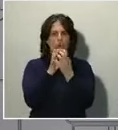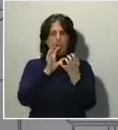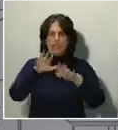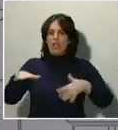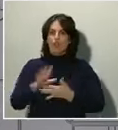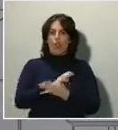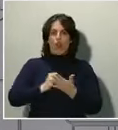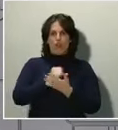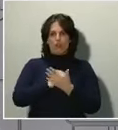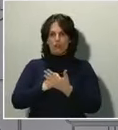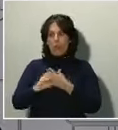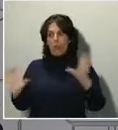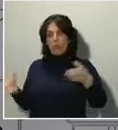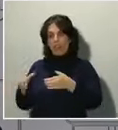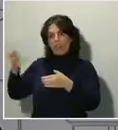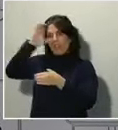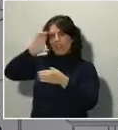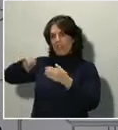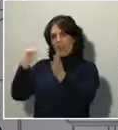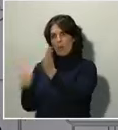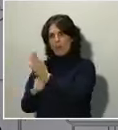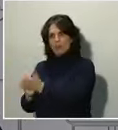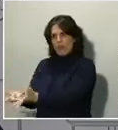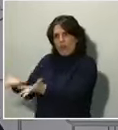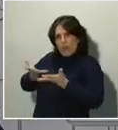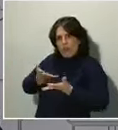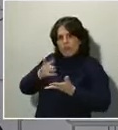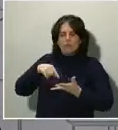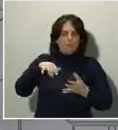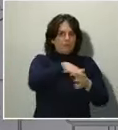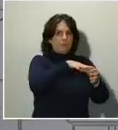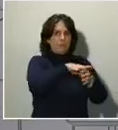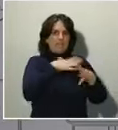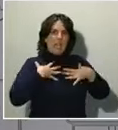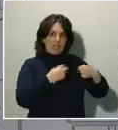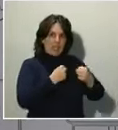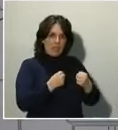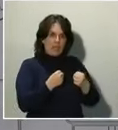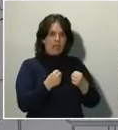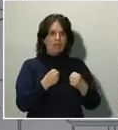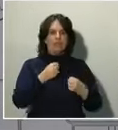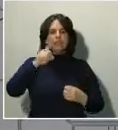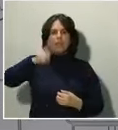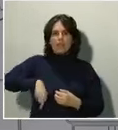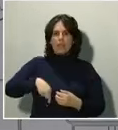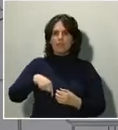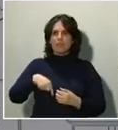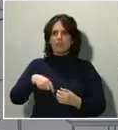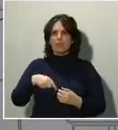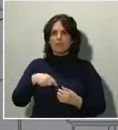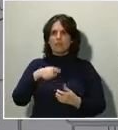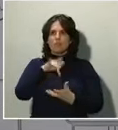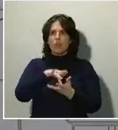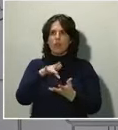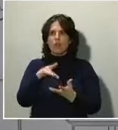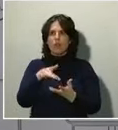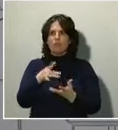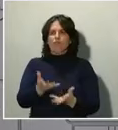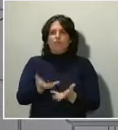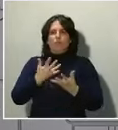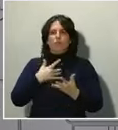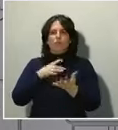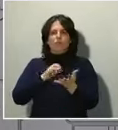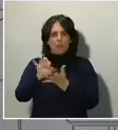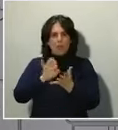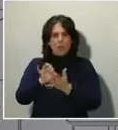científica y también de la comunidad sanitaria. Contamos con la entrega de los servidores públicos, de la salud, de la